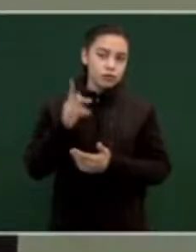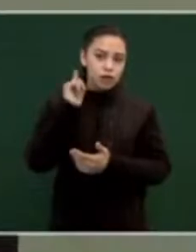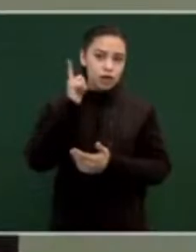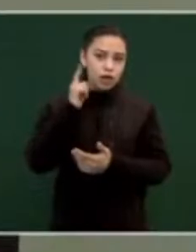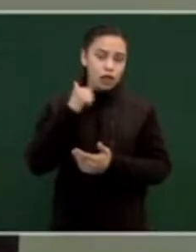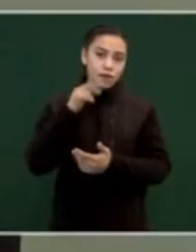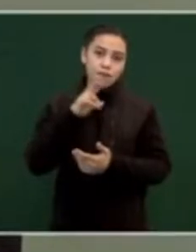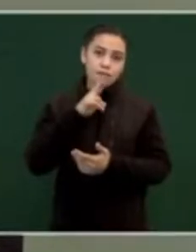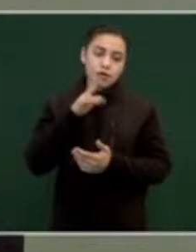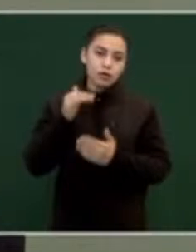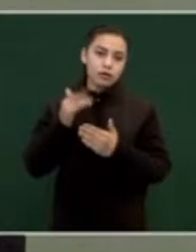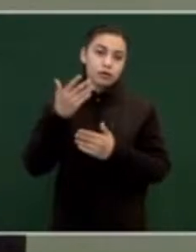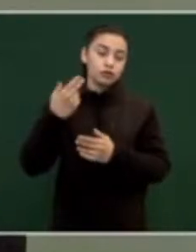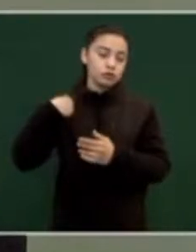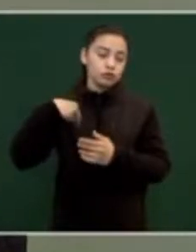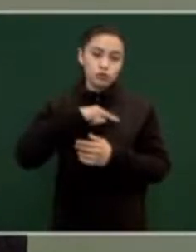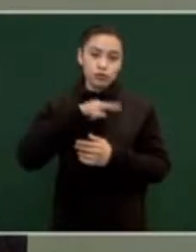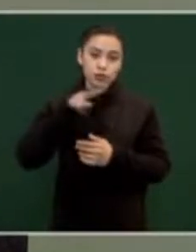que la queremos tanto?